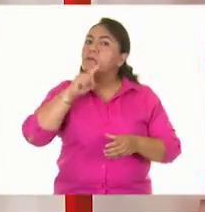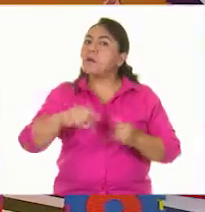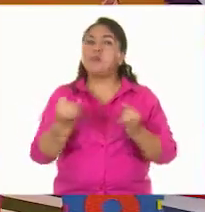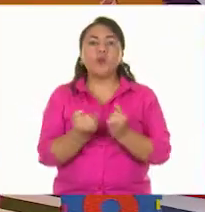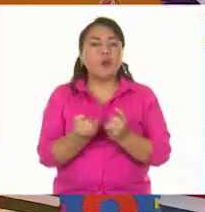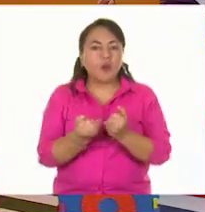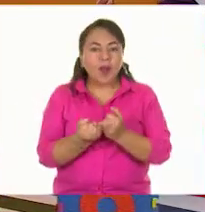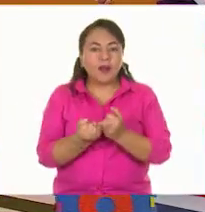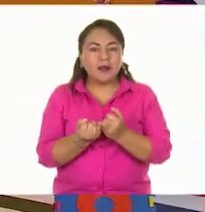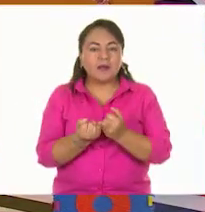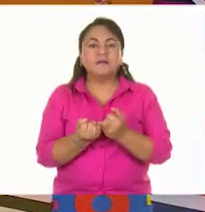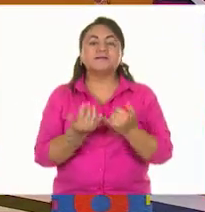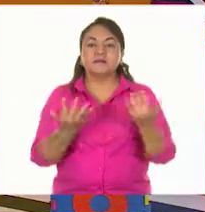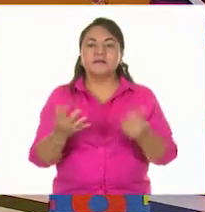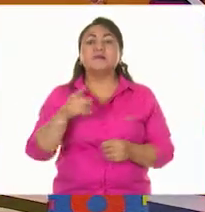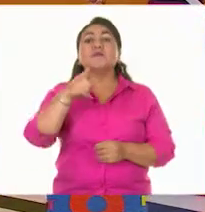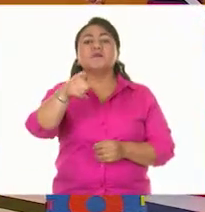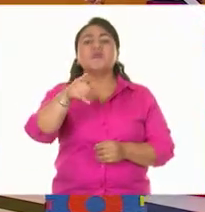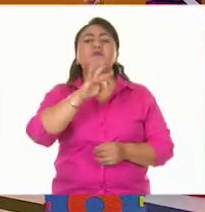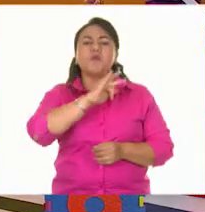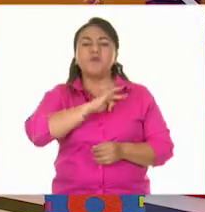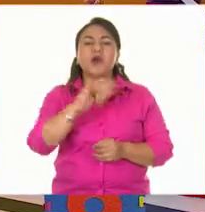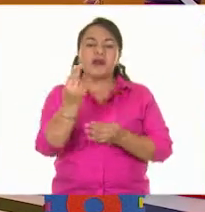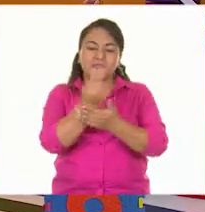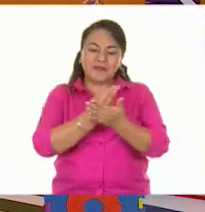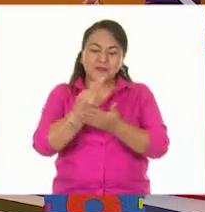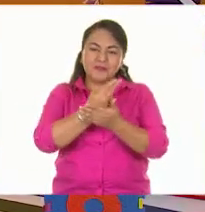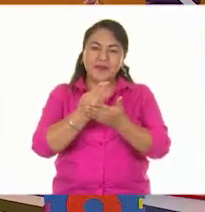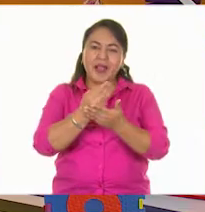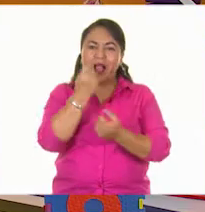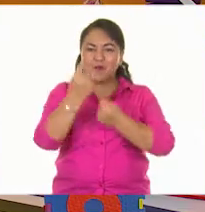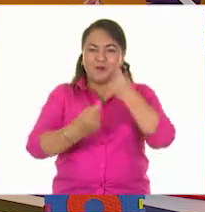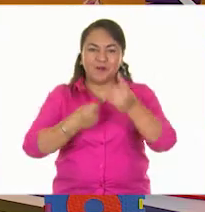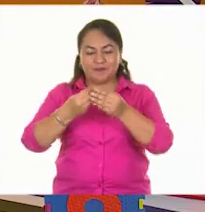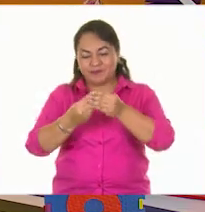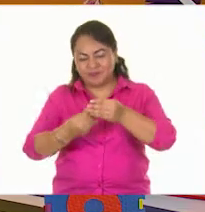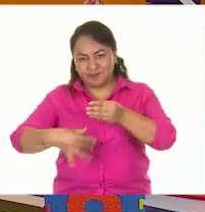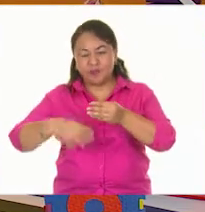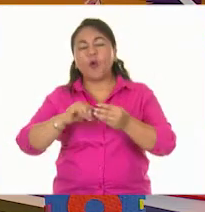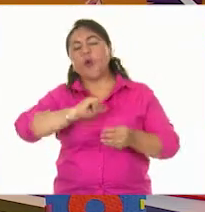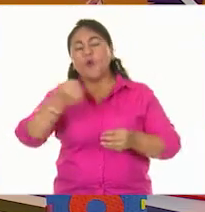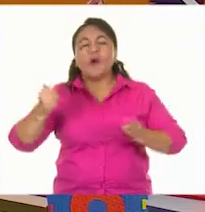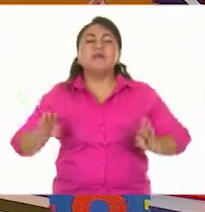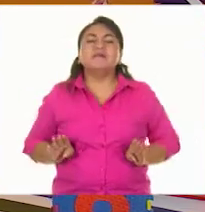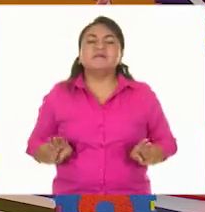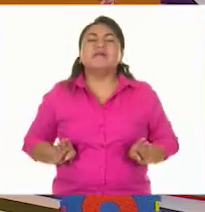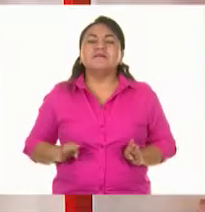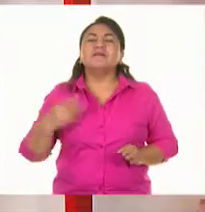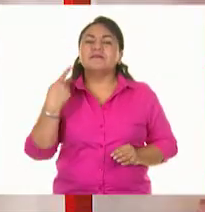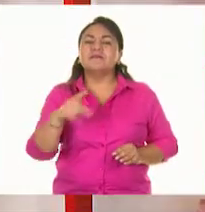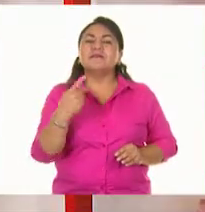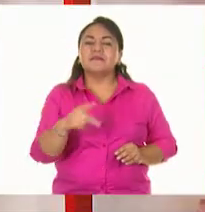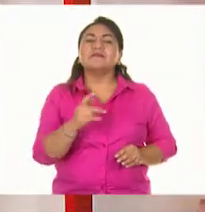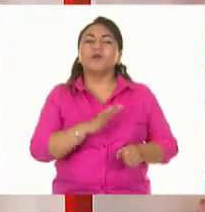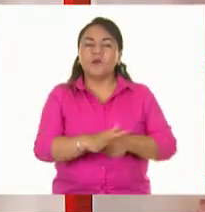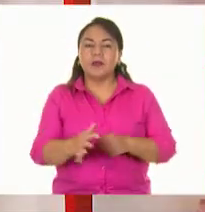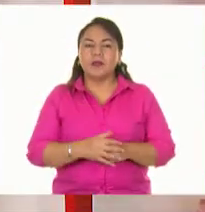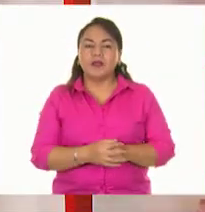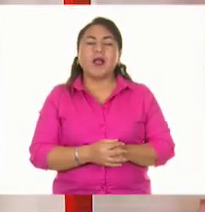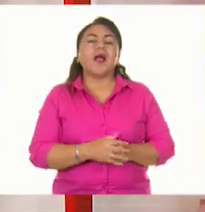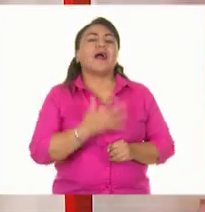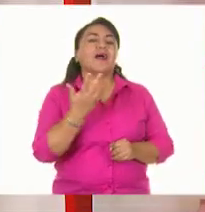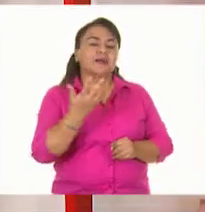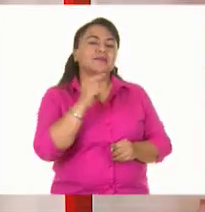Muy bien. Ustedes en casa incluso hicieron dibujos de algunos líquidos. Otra característica, Alexia, de los líquidos. Ah,